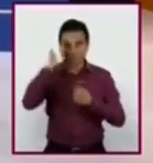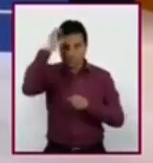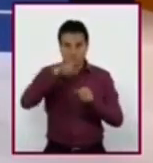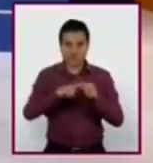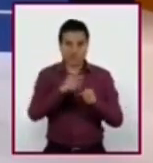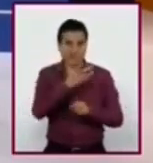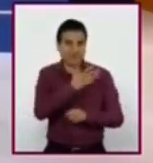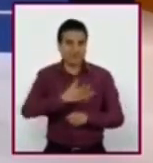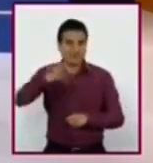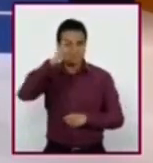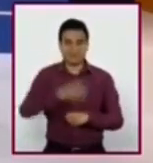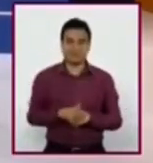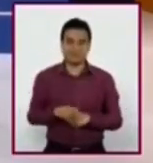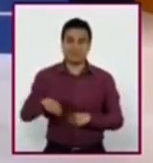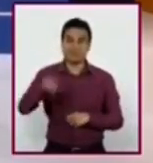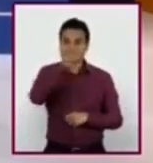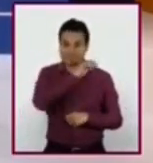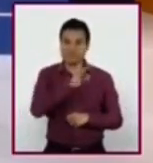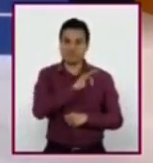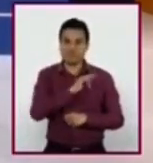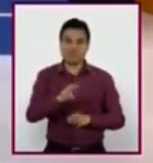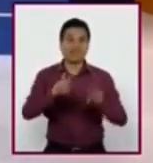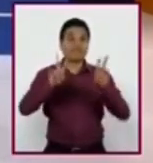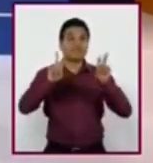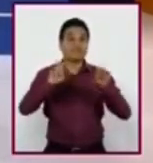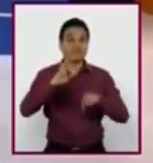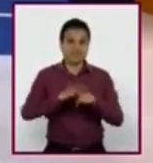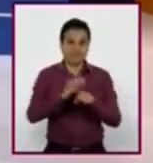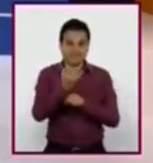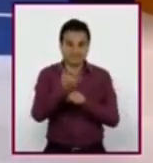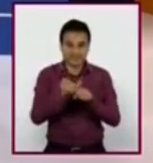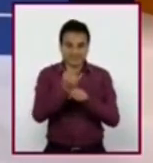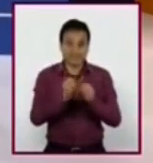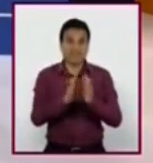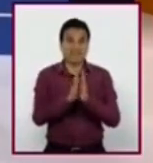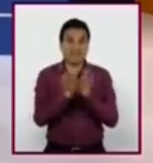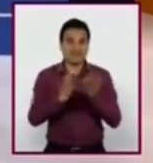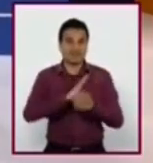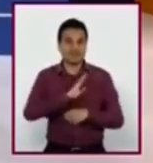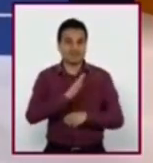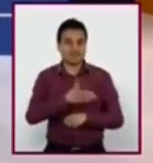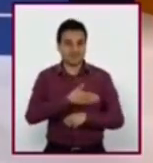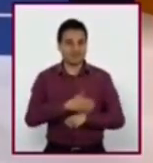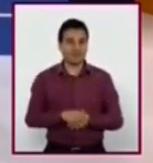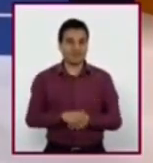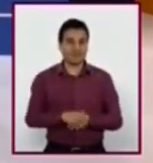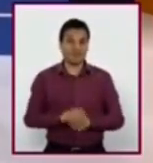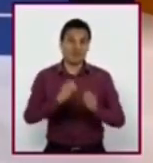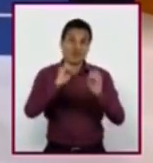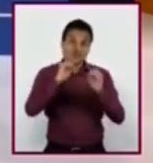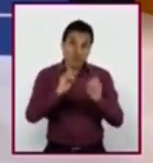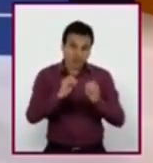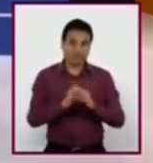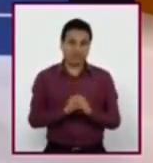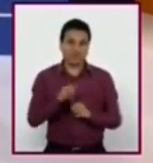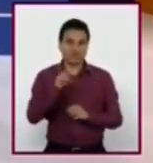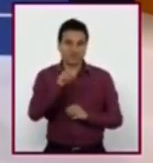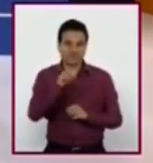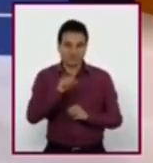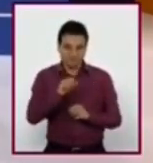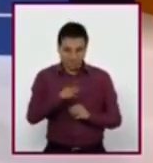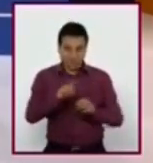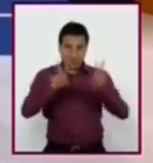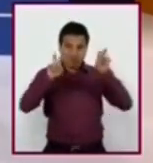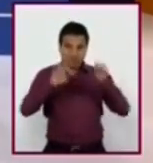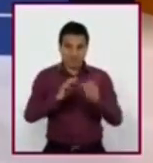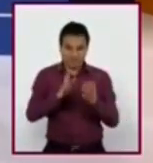Les invitamos a reforzar este contenido buscando en su libro de texto. Pueden consultar nuevamente el aprendizaje esperado y el